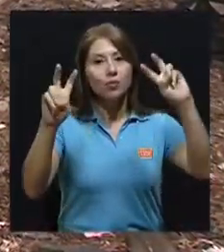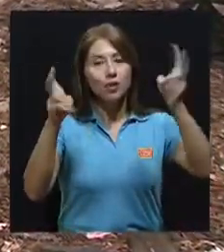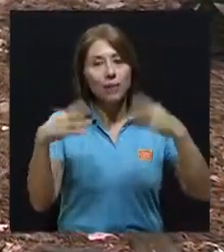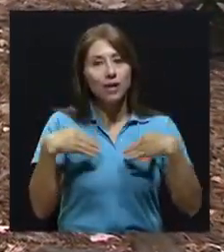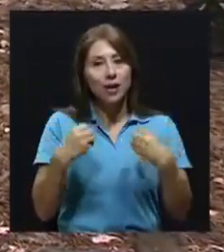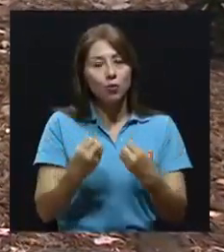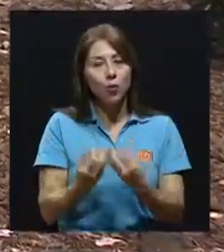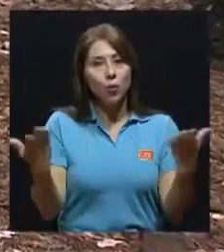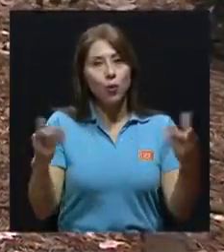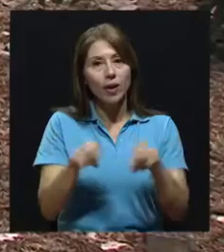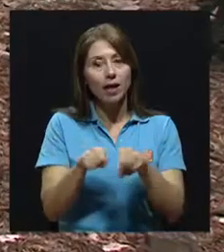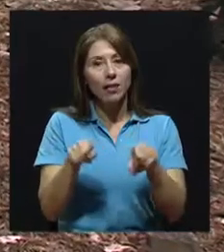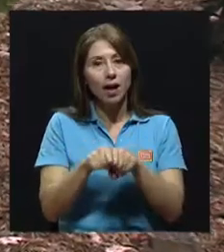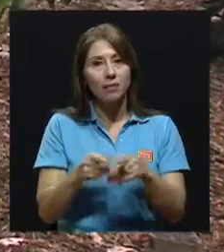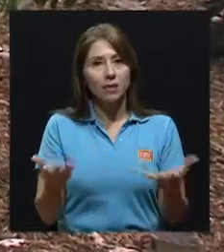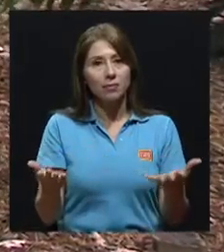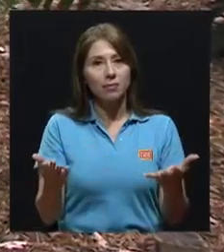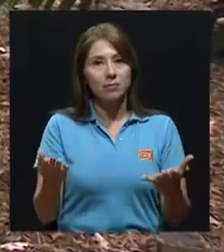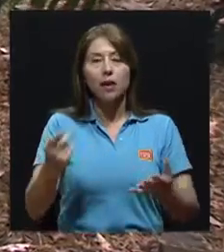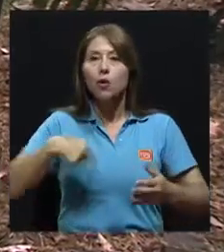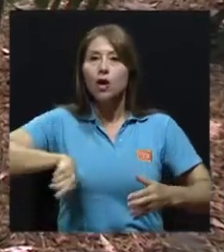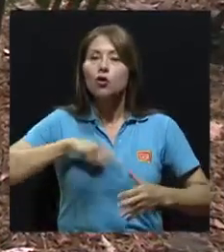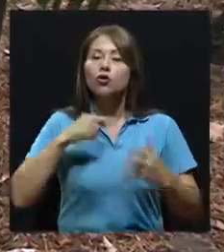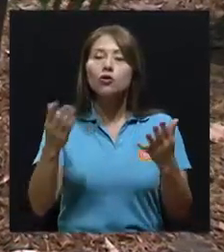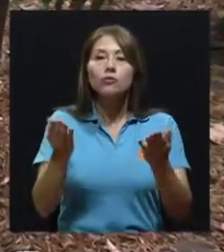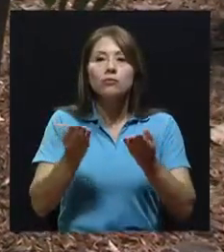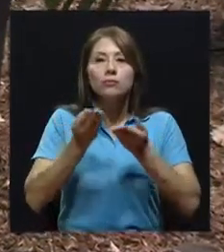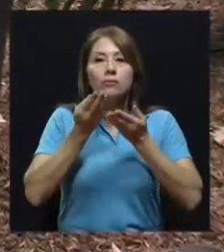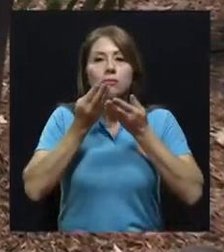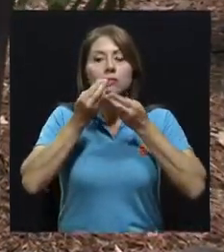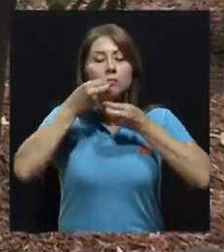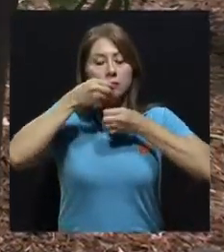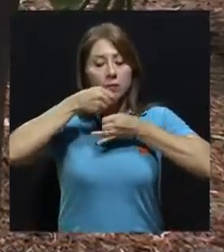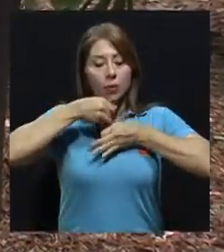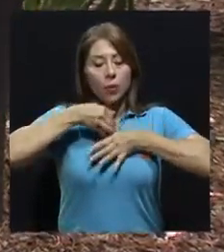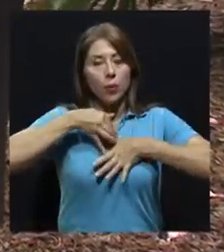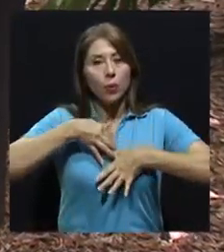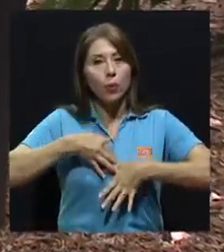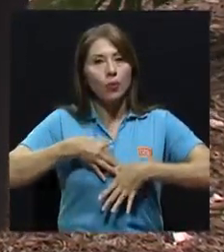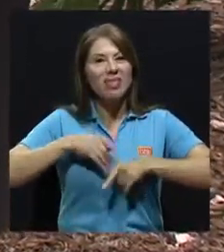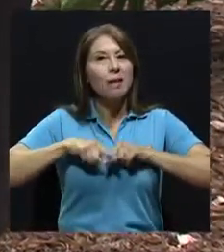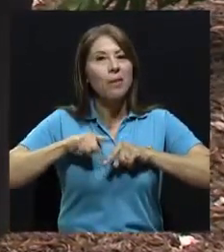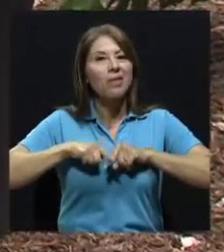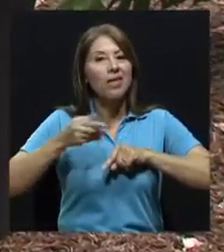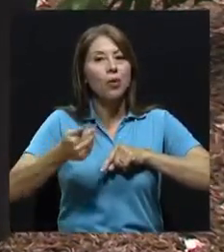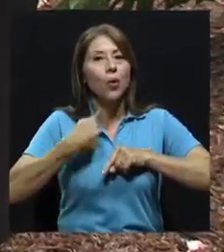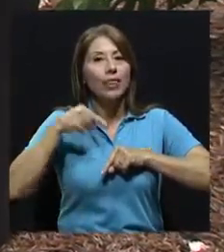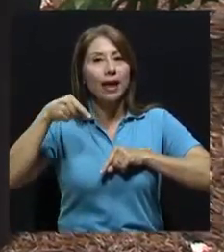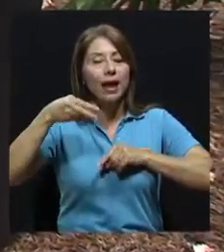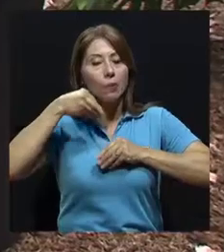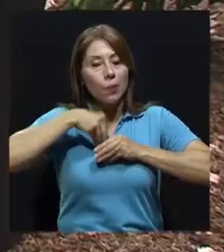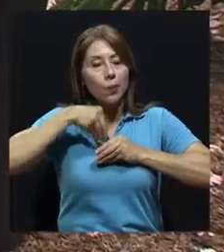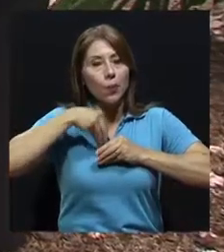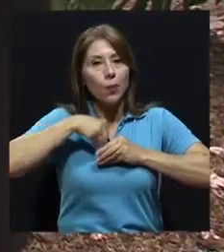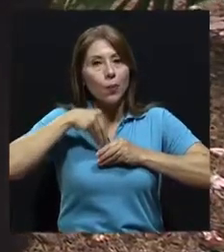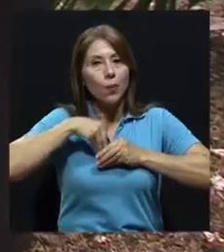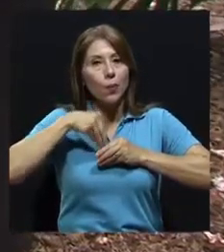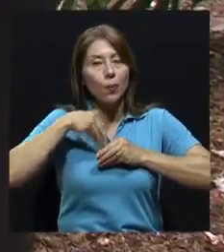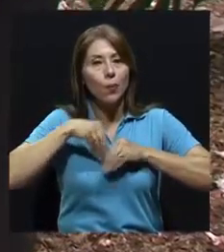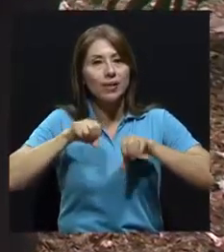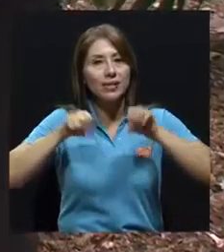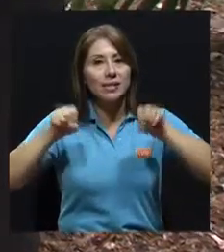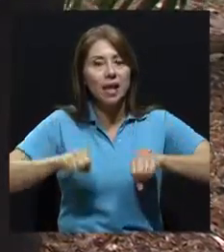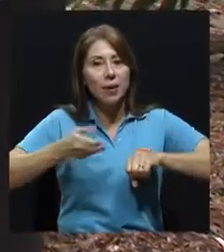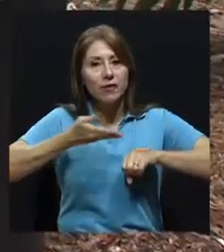también de salud pública. Lo que respiramos va a ingresar a nuestro organismo y dependiendo de lo que traiga ese aire, eso se va a acumular dentro